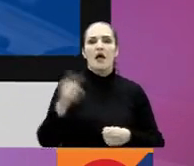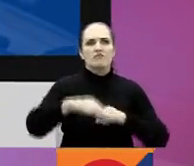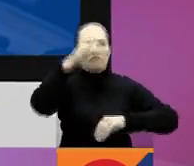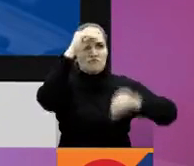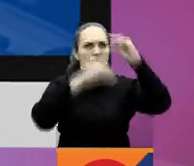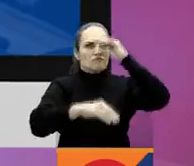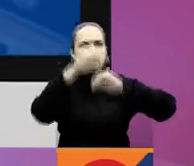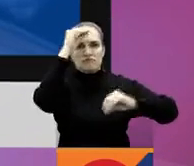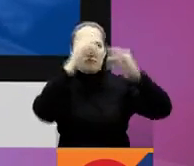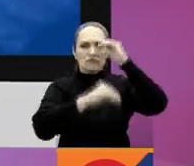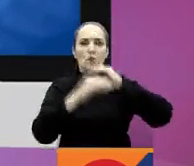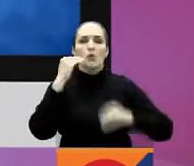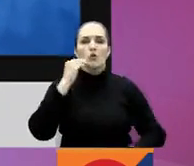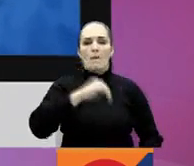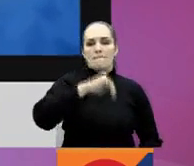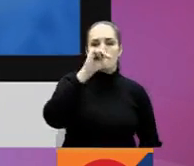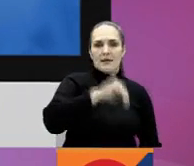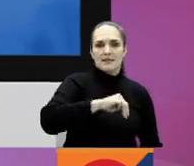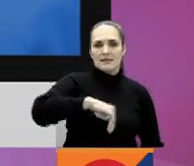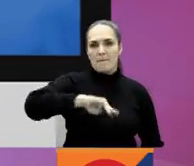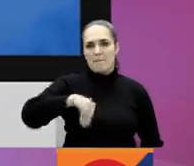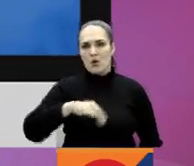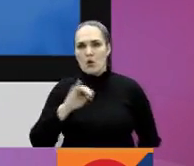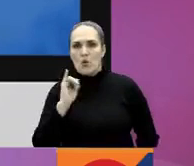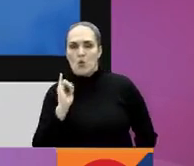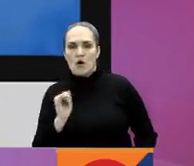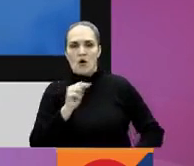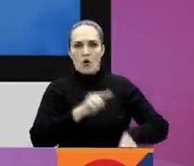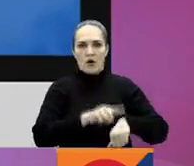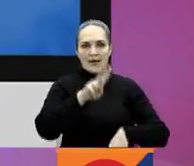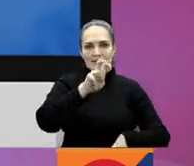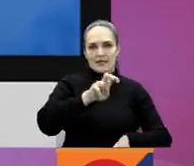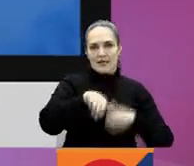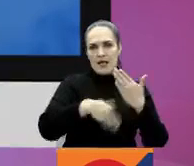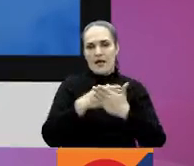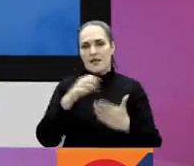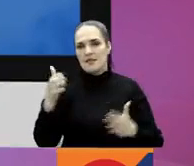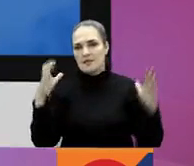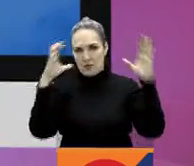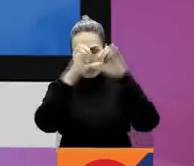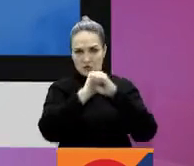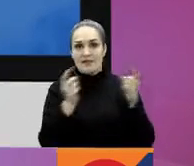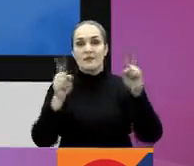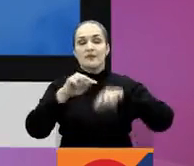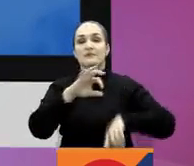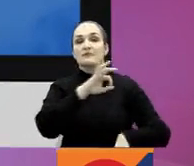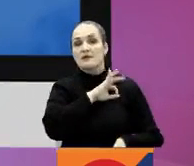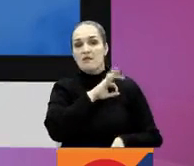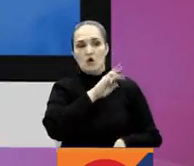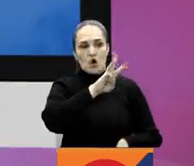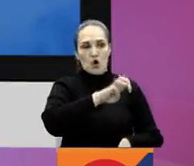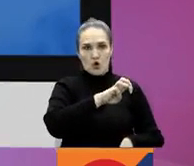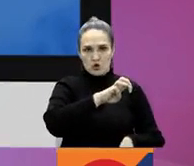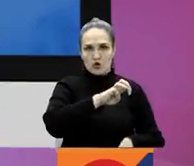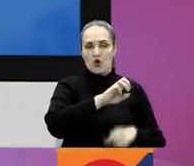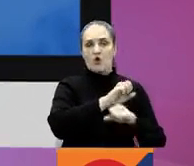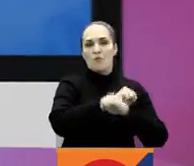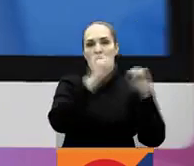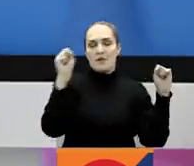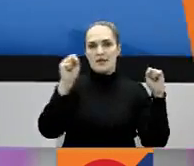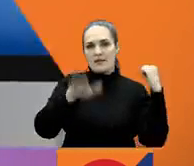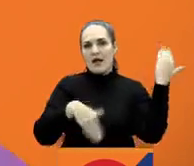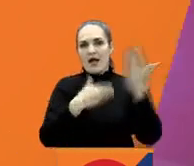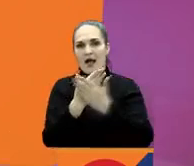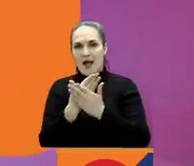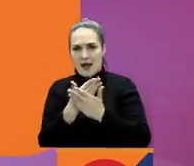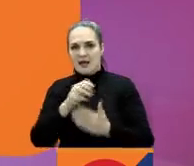las sesiones programadas los martes, miércoles y jueves de 7 p.m. a 10 p.m. y sábado de 8 a.m. a 6 p.m. 13